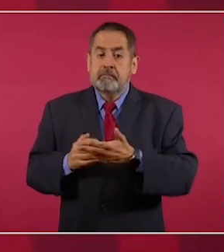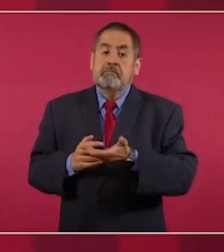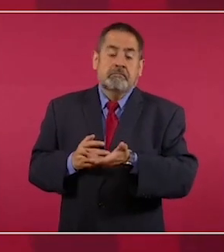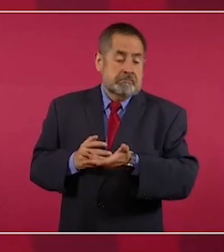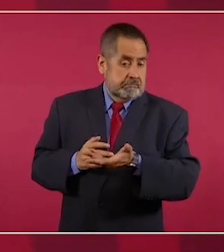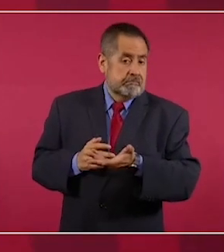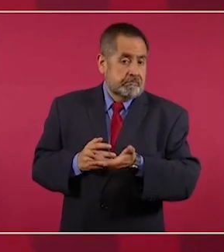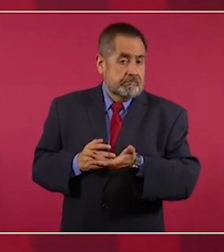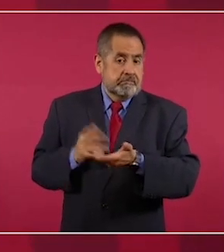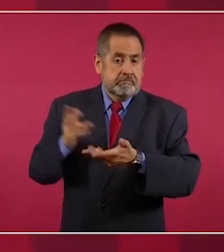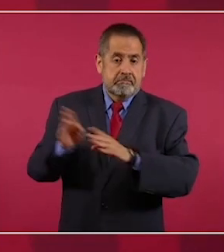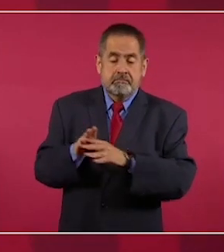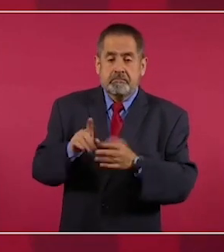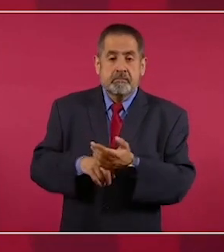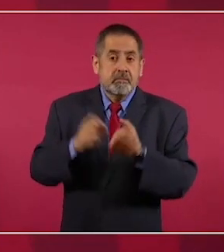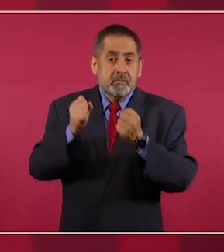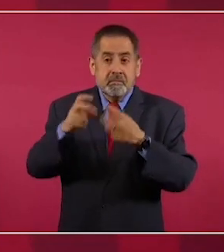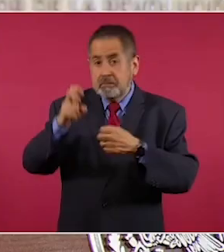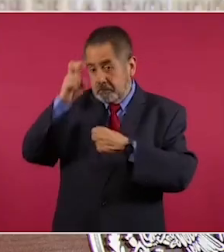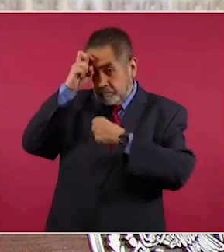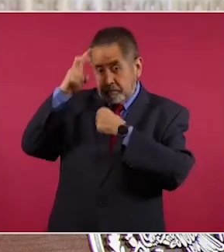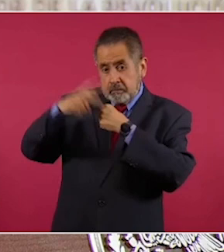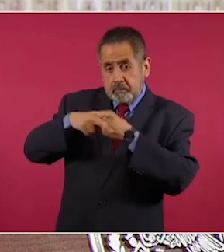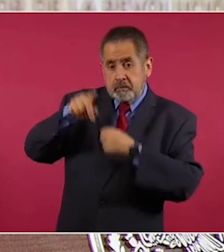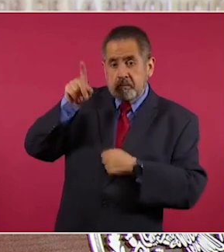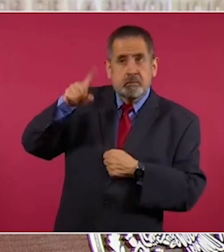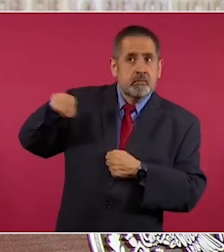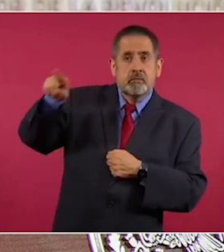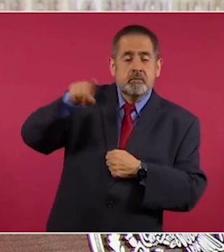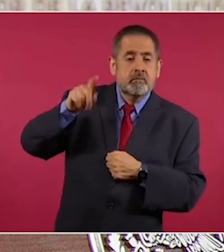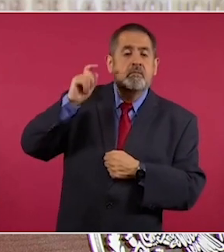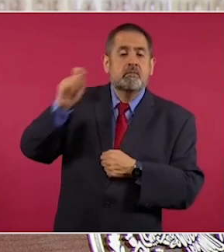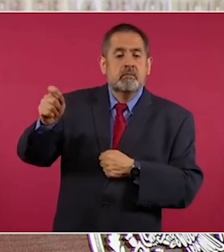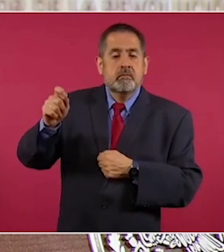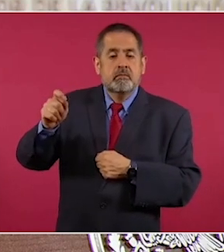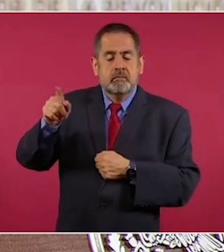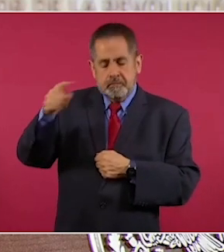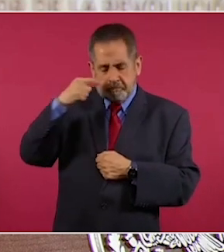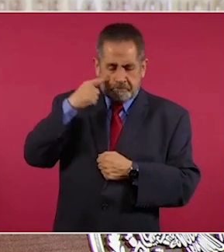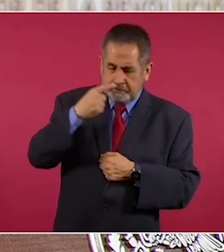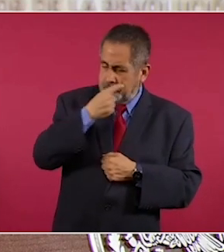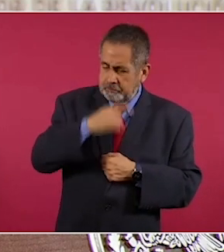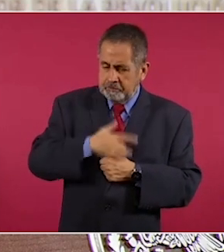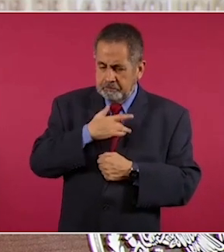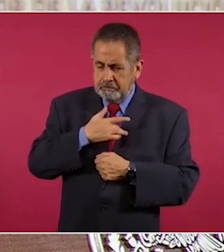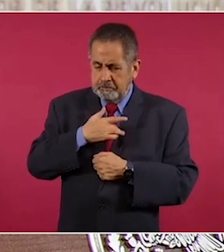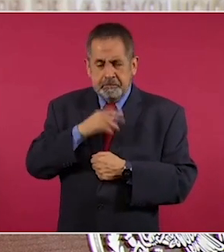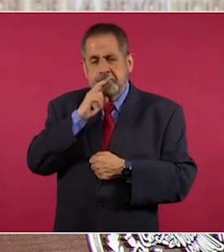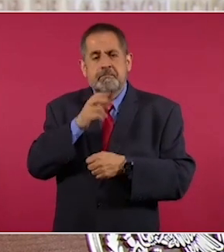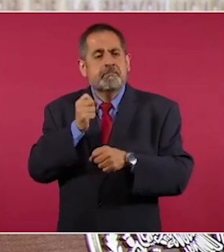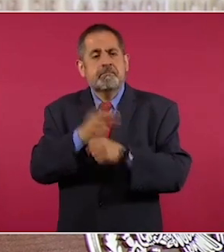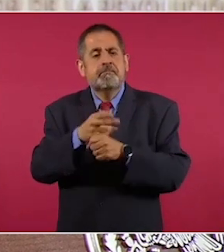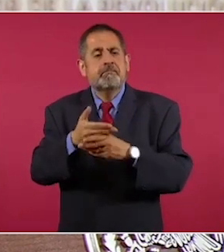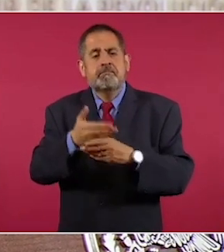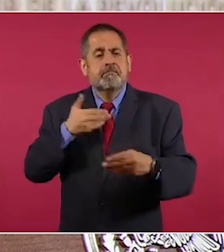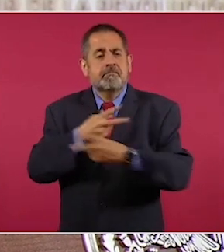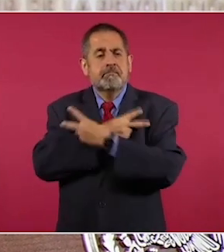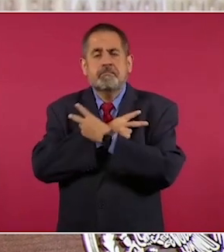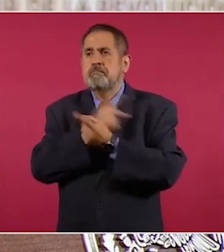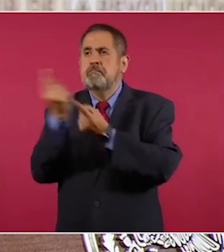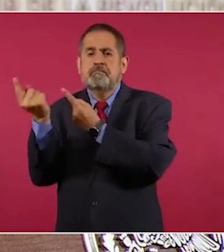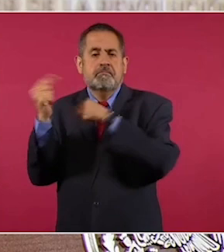europeos van a optar por adelantar sus vacaciones